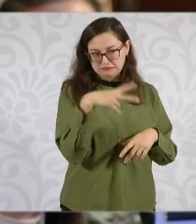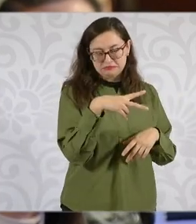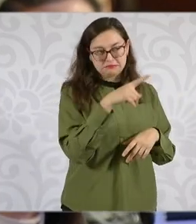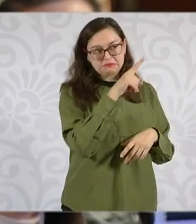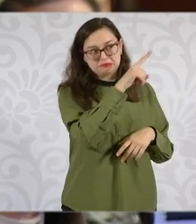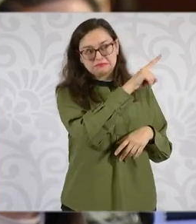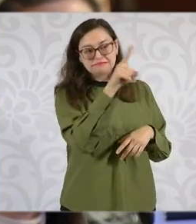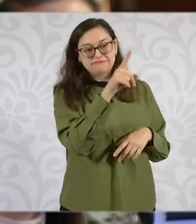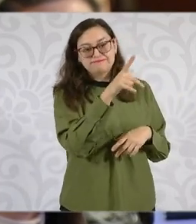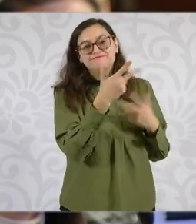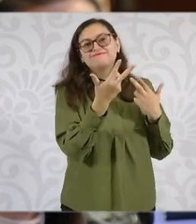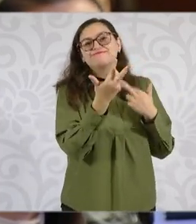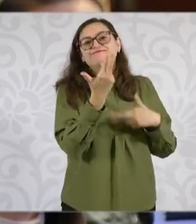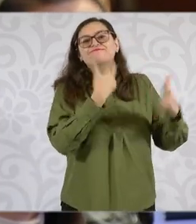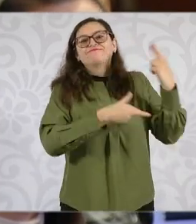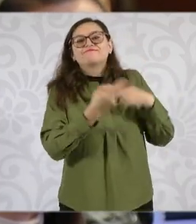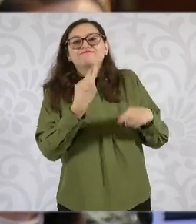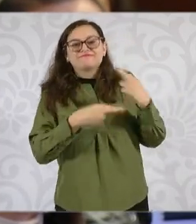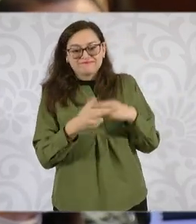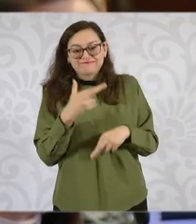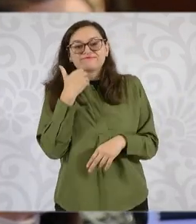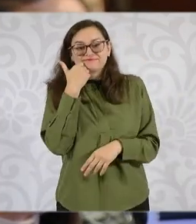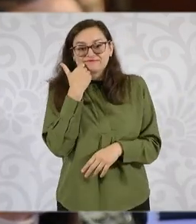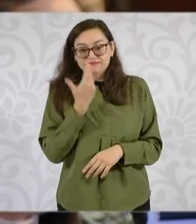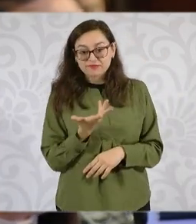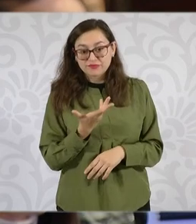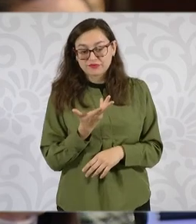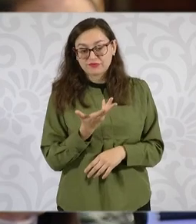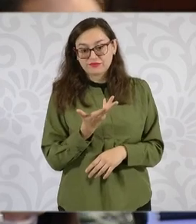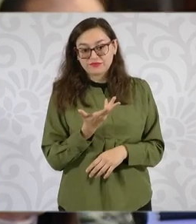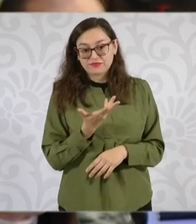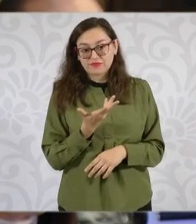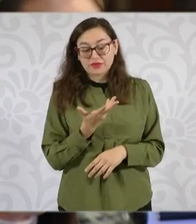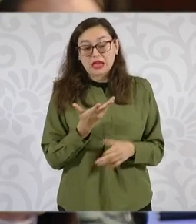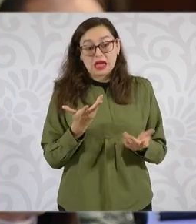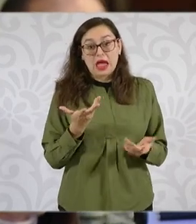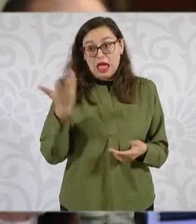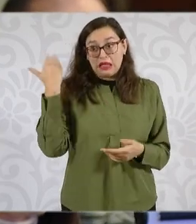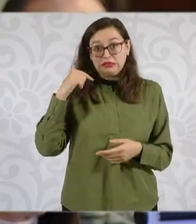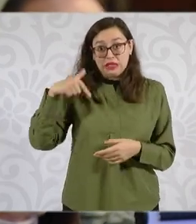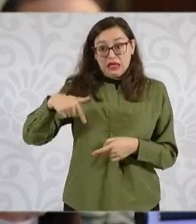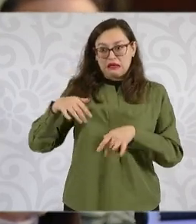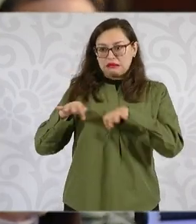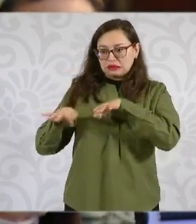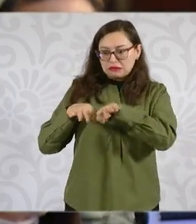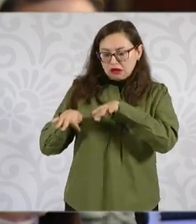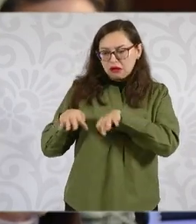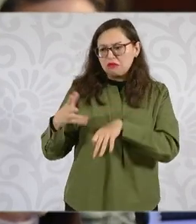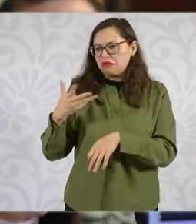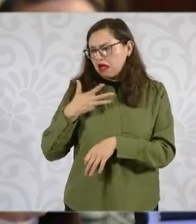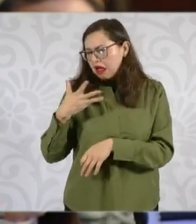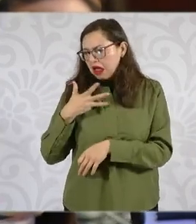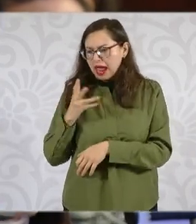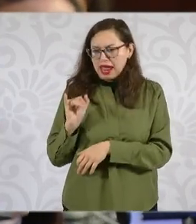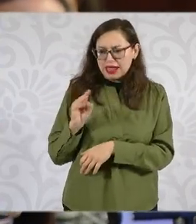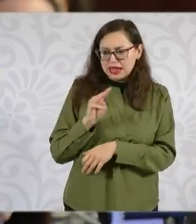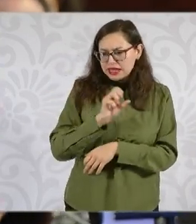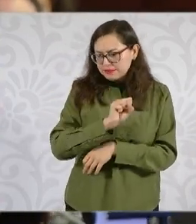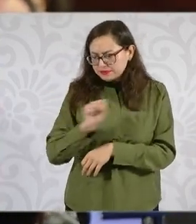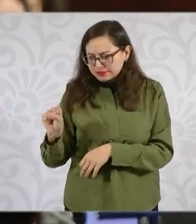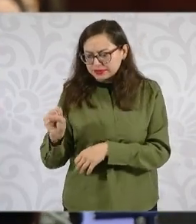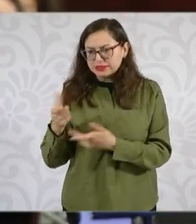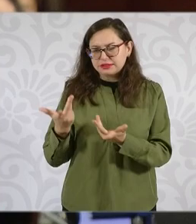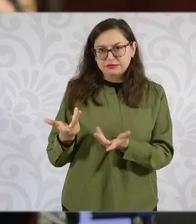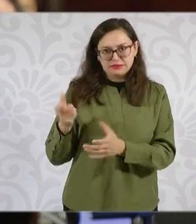en algunos casos abandonaron sus cuentas o dejaron sus cuentas del IMSS, de alguna prestación social